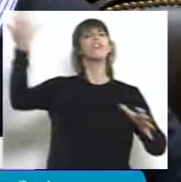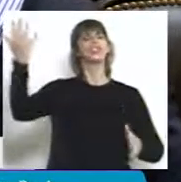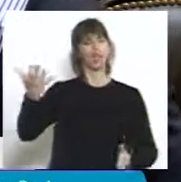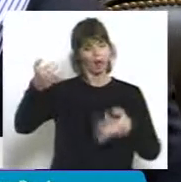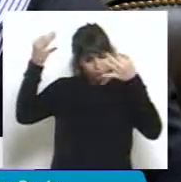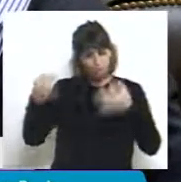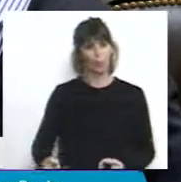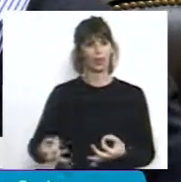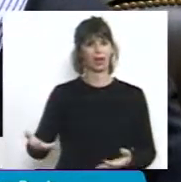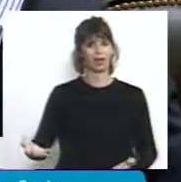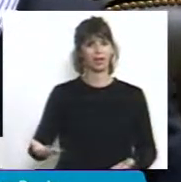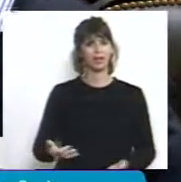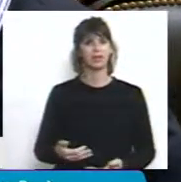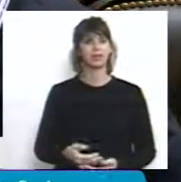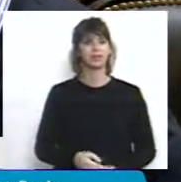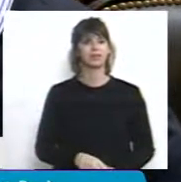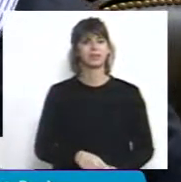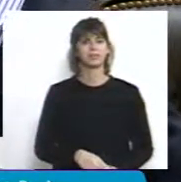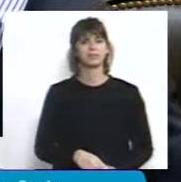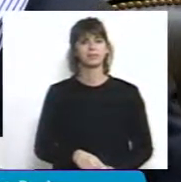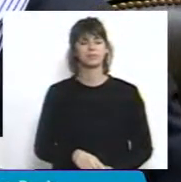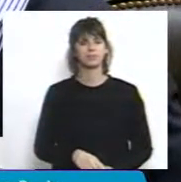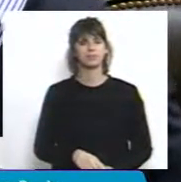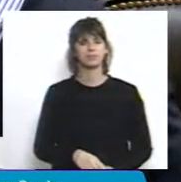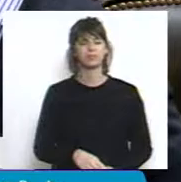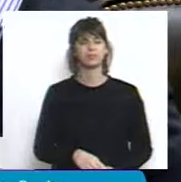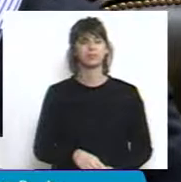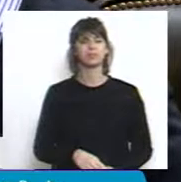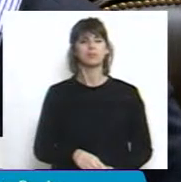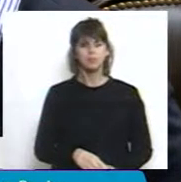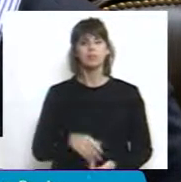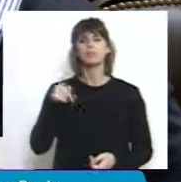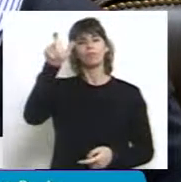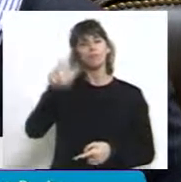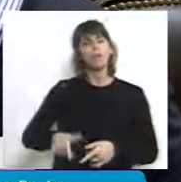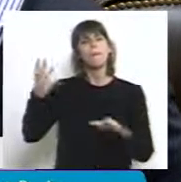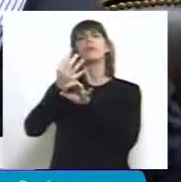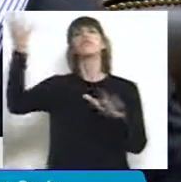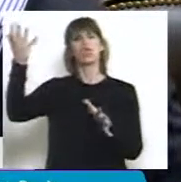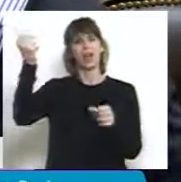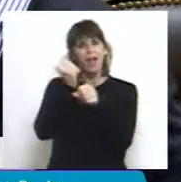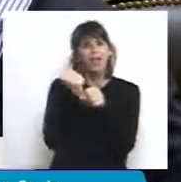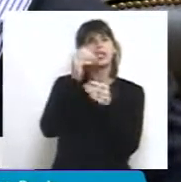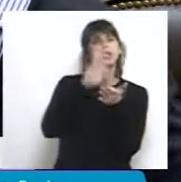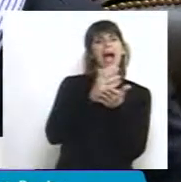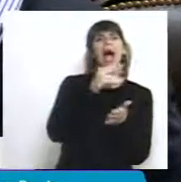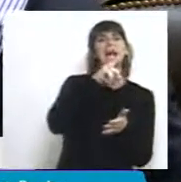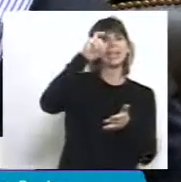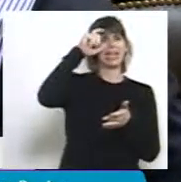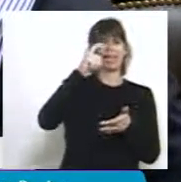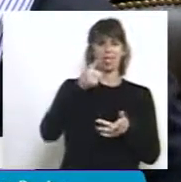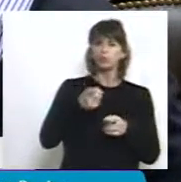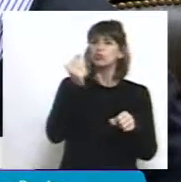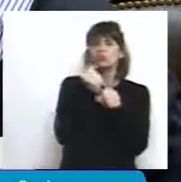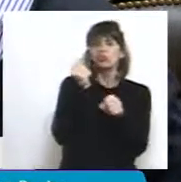oficio. Y no puede ser que uno de los profesionales de las artes, de los oficios más antiguos